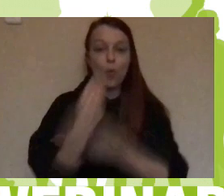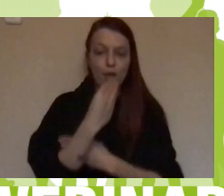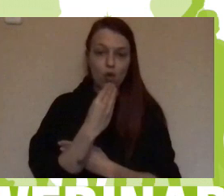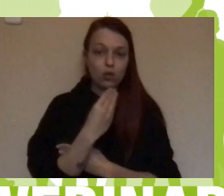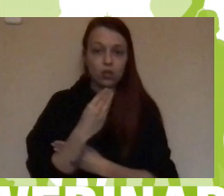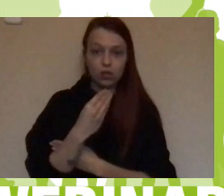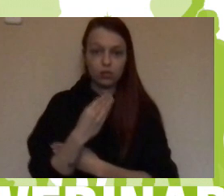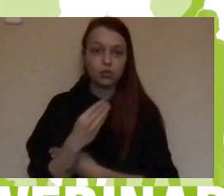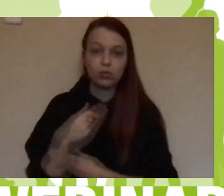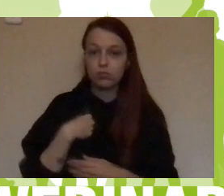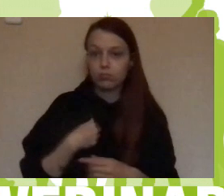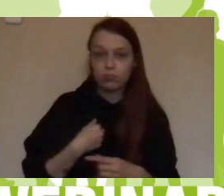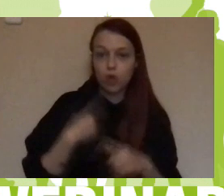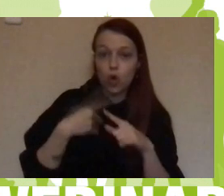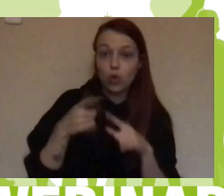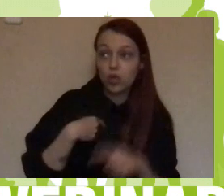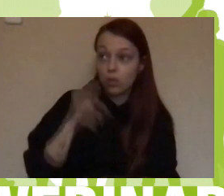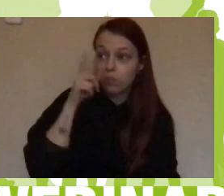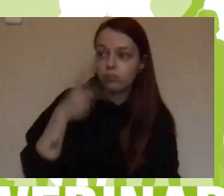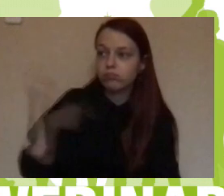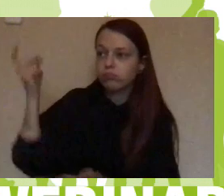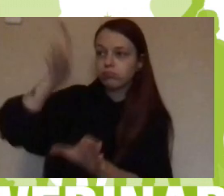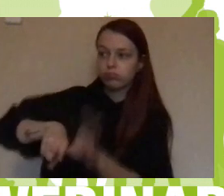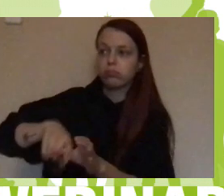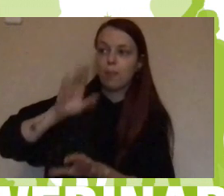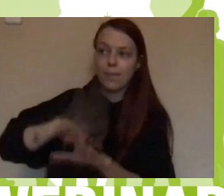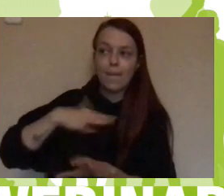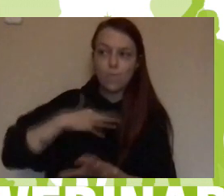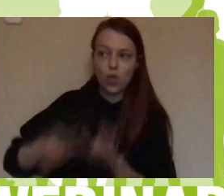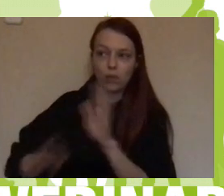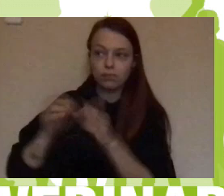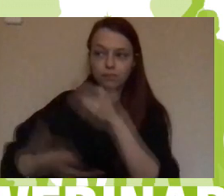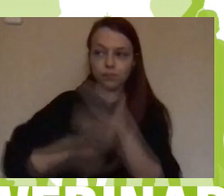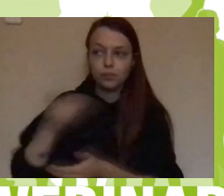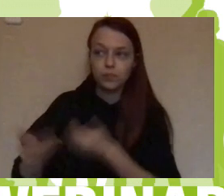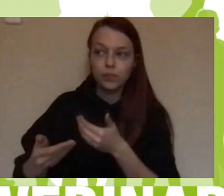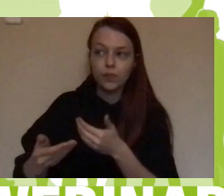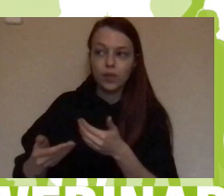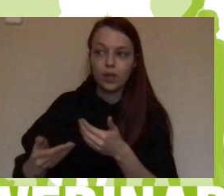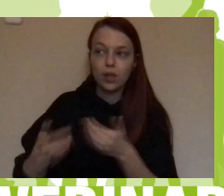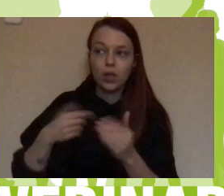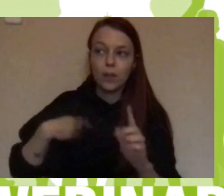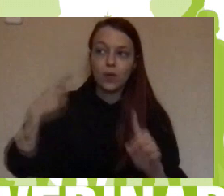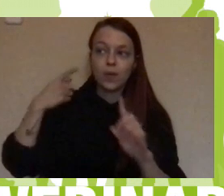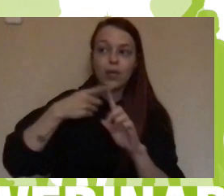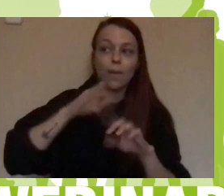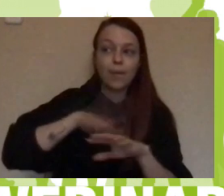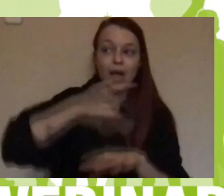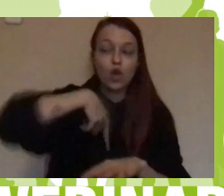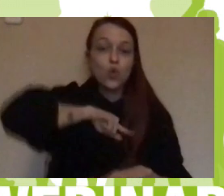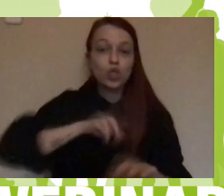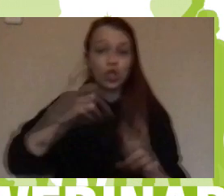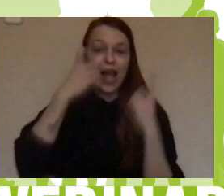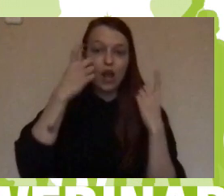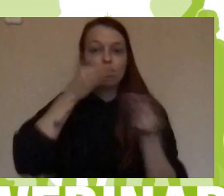sabemos, nos apuntamos y participamos. Y siempre buscando, lógicamente, lo mejor para nuestros alumnos, porque ellos son